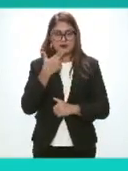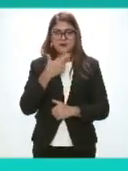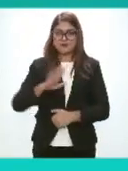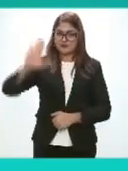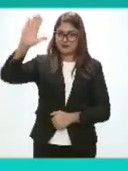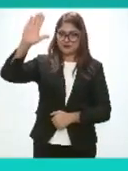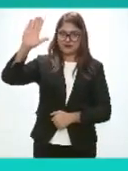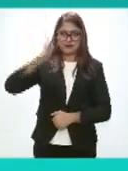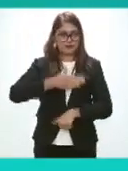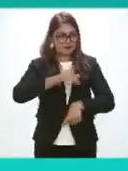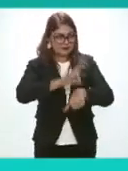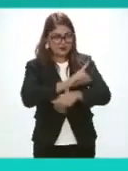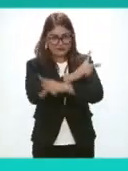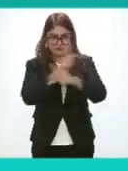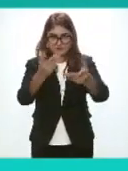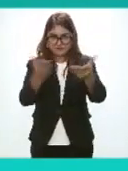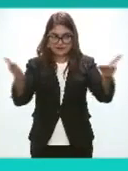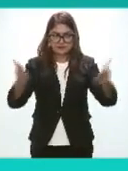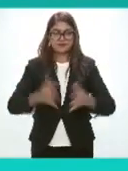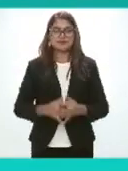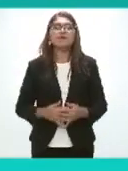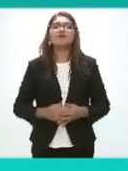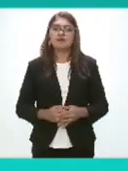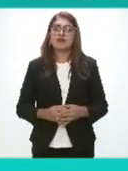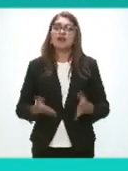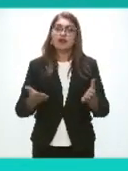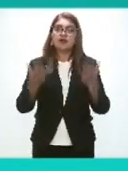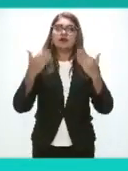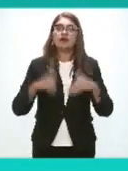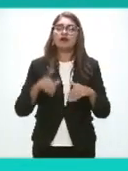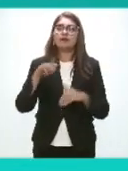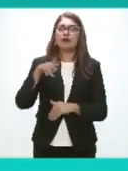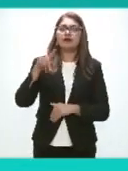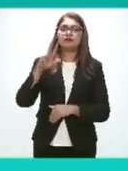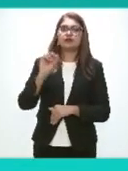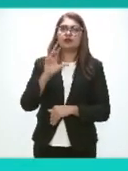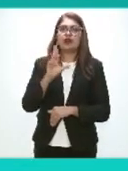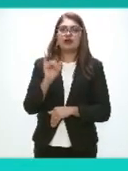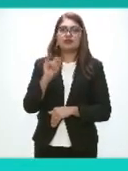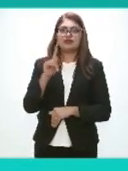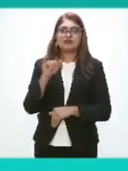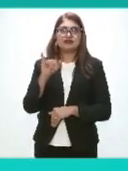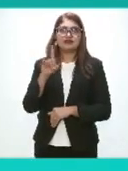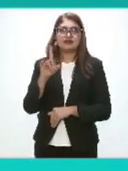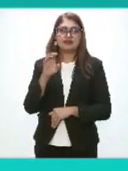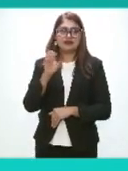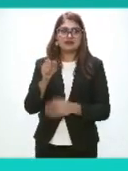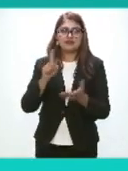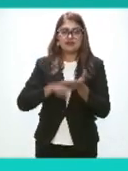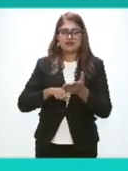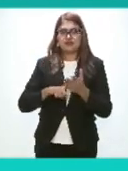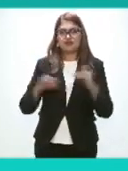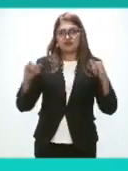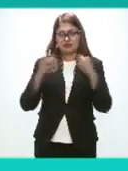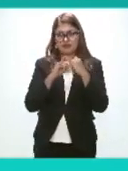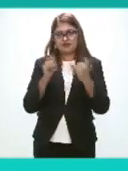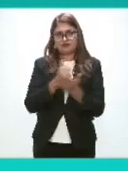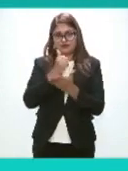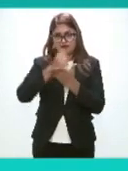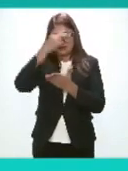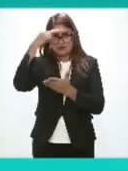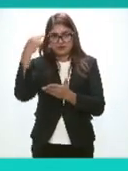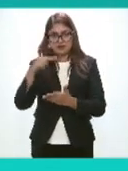Buenos días a todas Y todos El maestro Ariste Rodrigo Guerrero García De el Instituto De la Ciudad de México